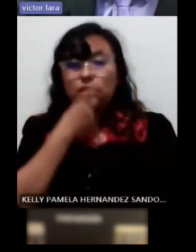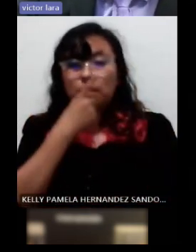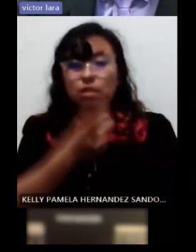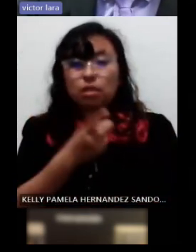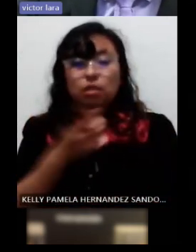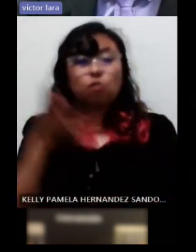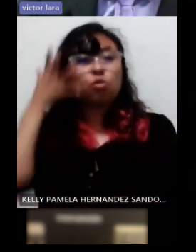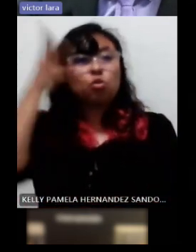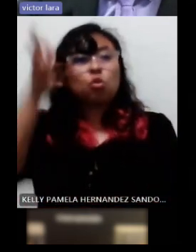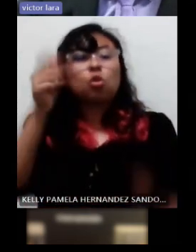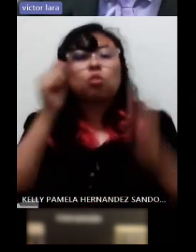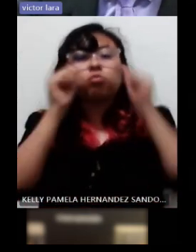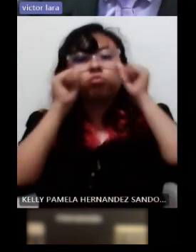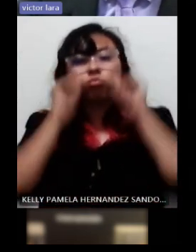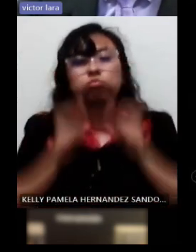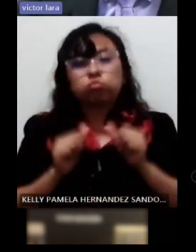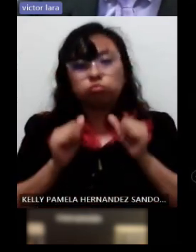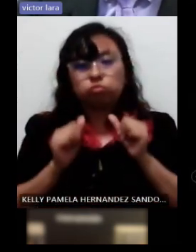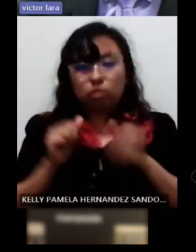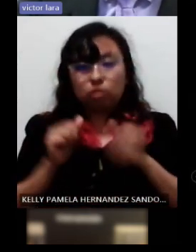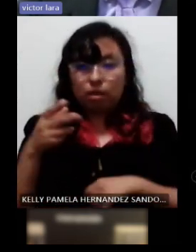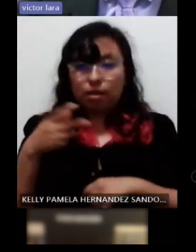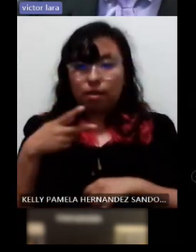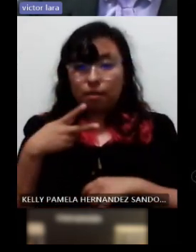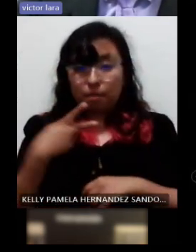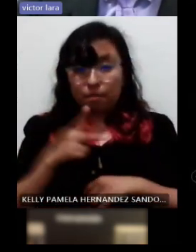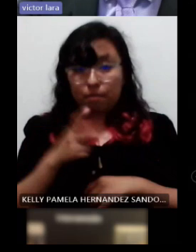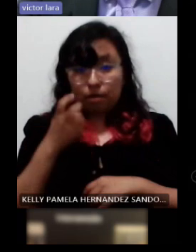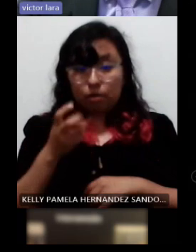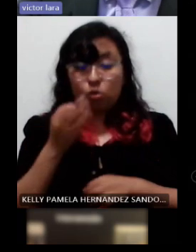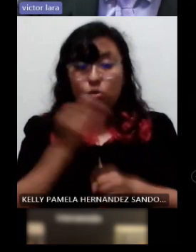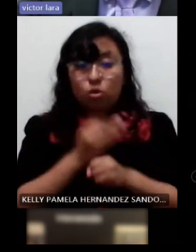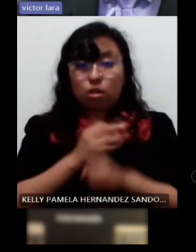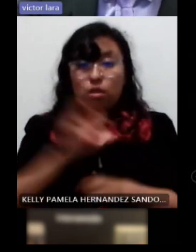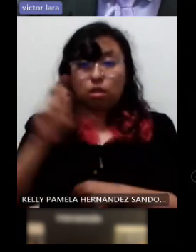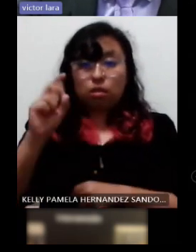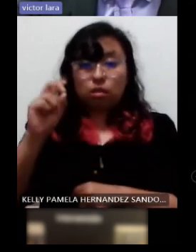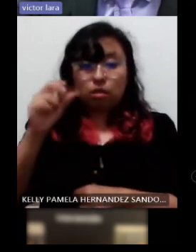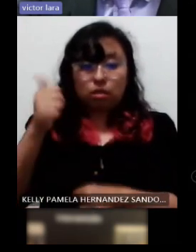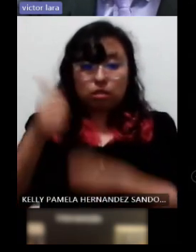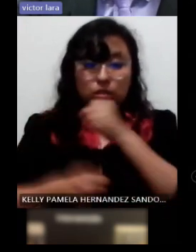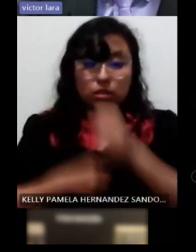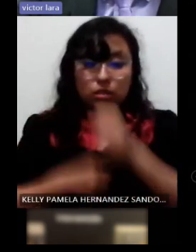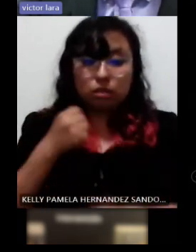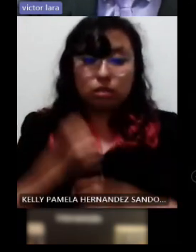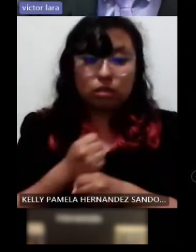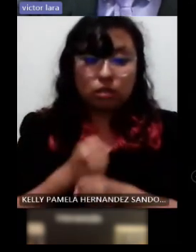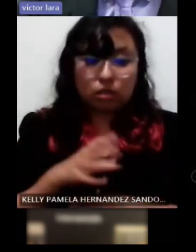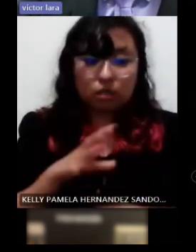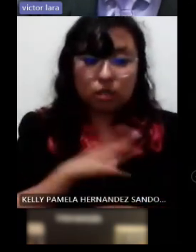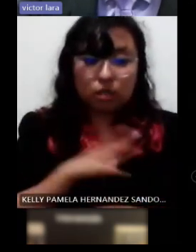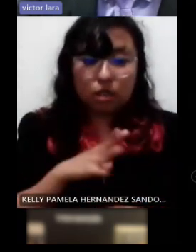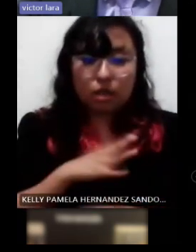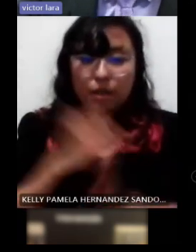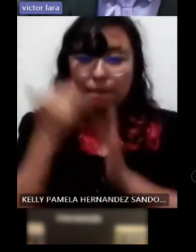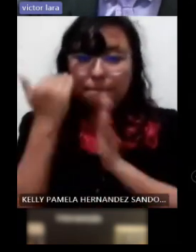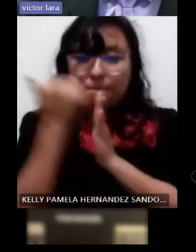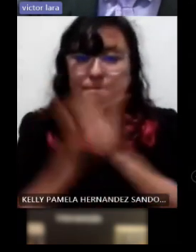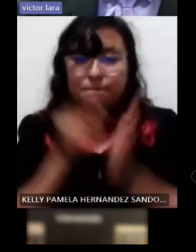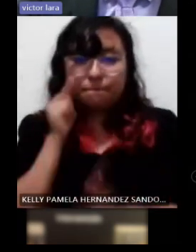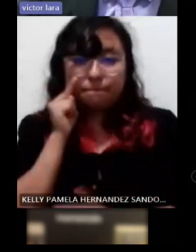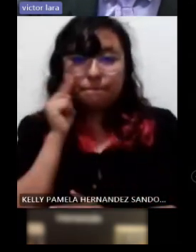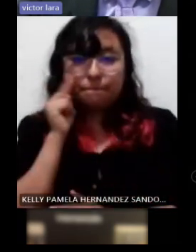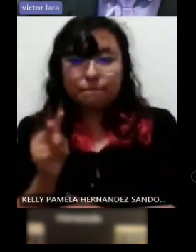a quedar ciega entonces la paciente actualmente tiene la edad de 36 años conserva un campo visual reducido sí es